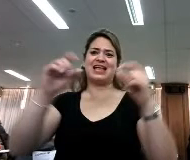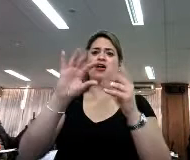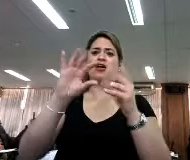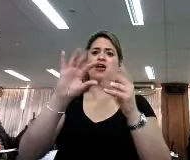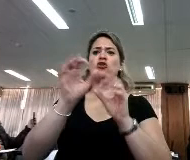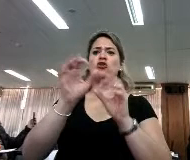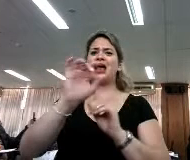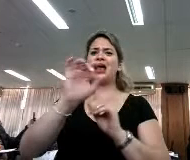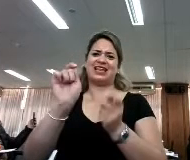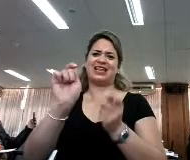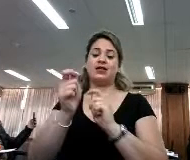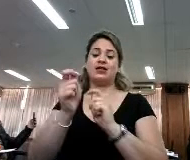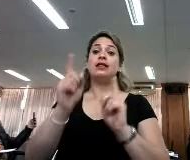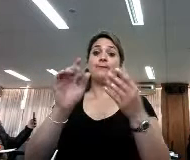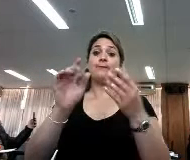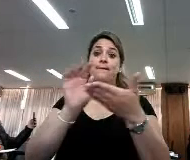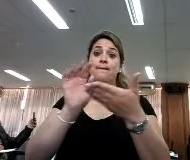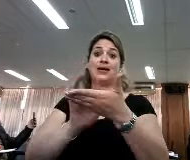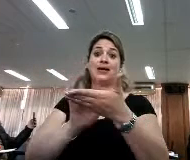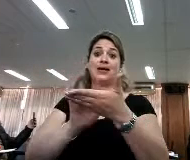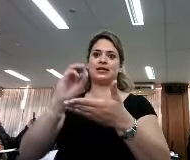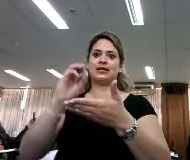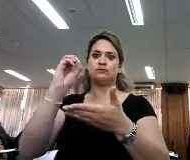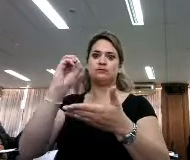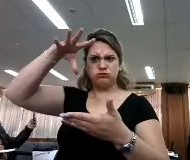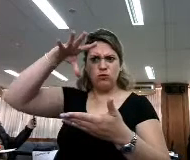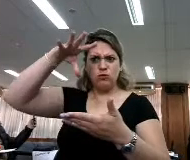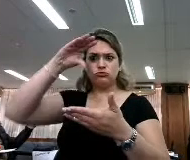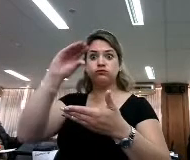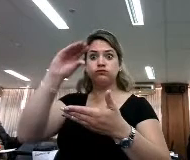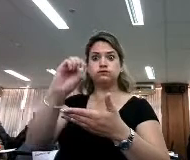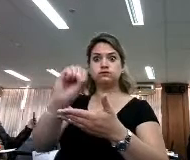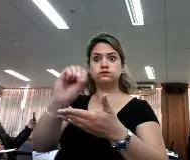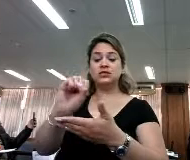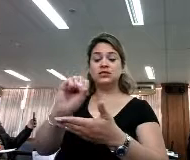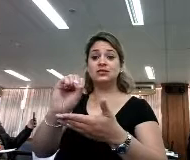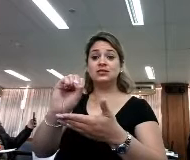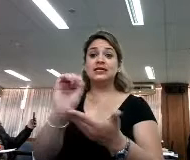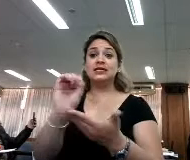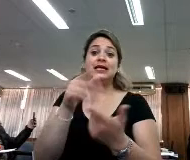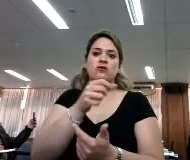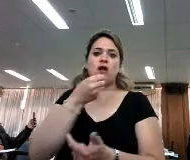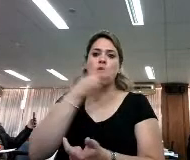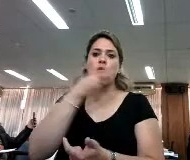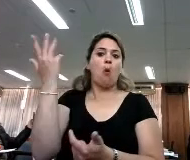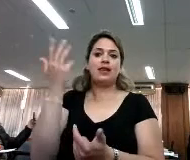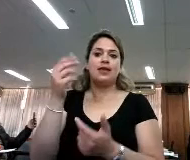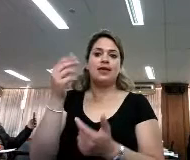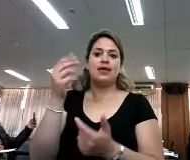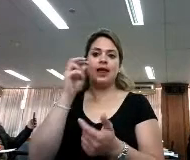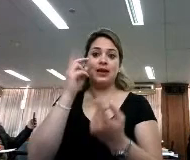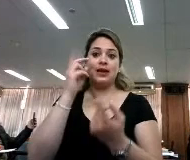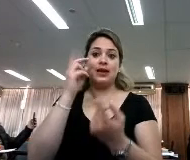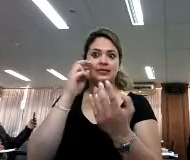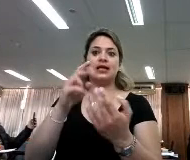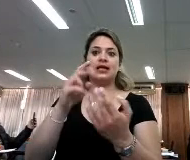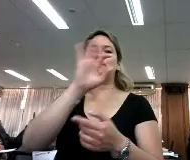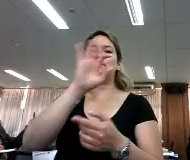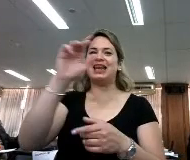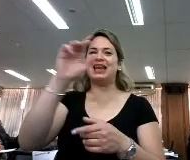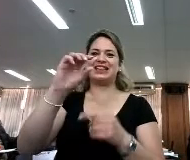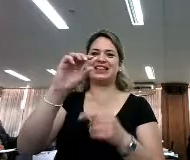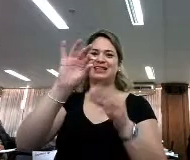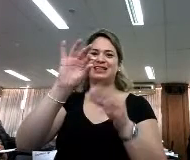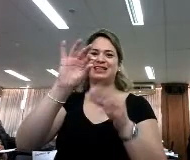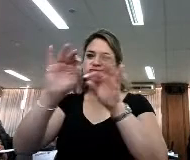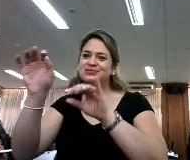que cambie el brillo y el color de la pantalla, que es una particularidad que debe de tener sí o sí cualquier lector, que se pueda cambiar la fuente, pero hay muchas